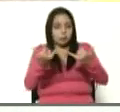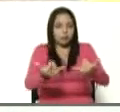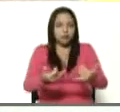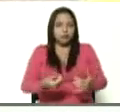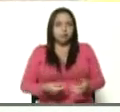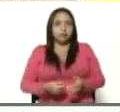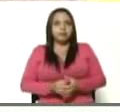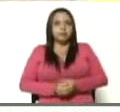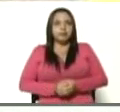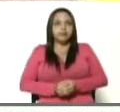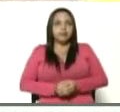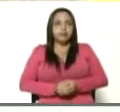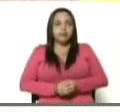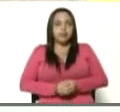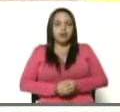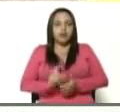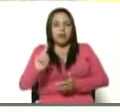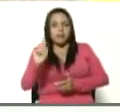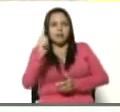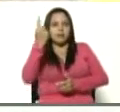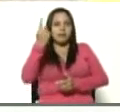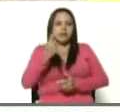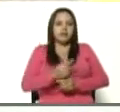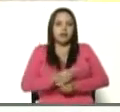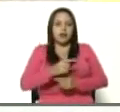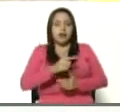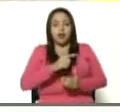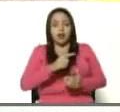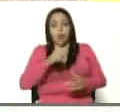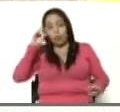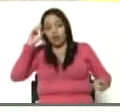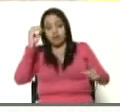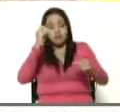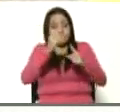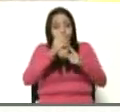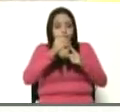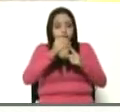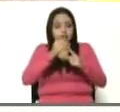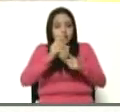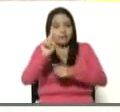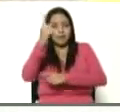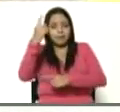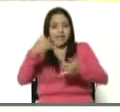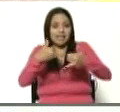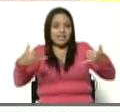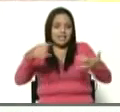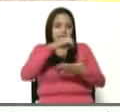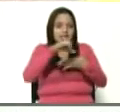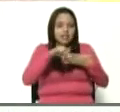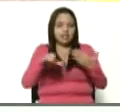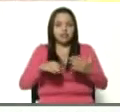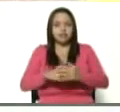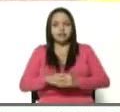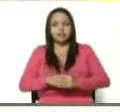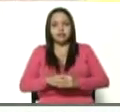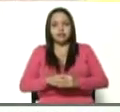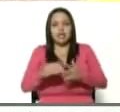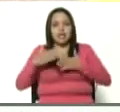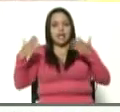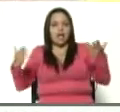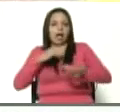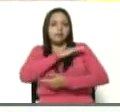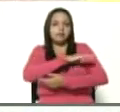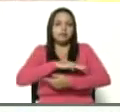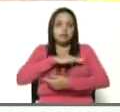con la primera vértice, la primera línea estratégica de la gran misión